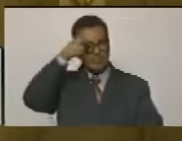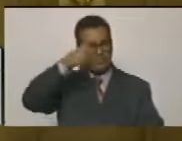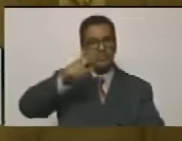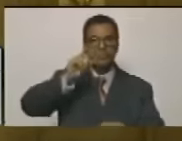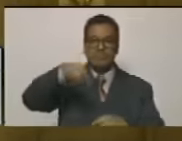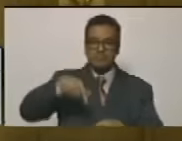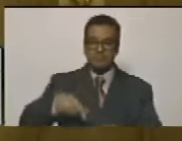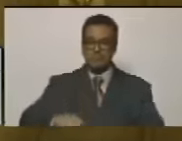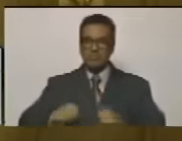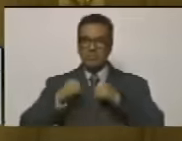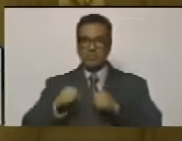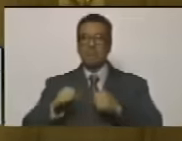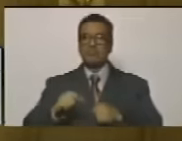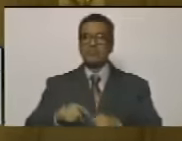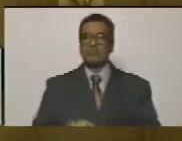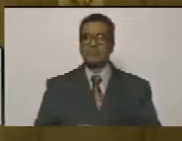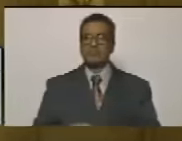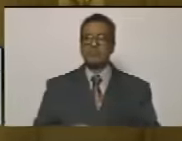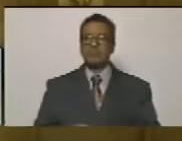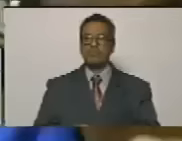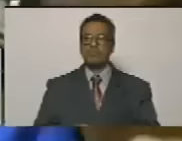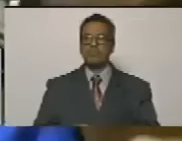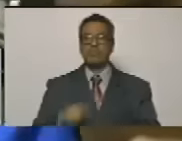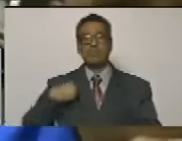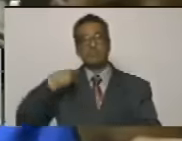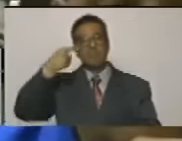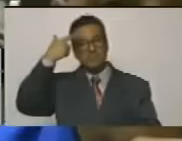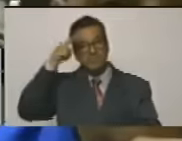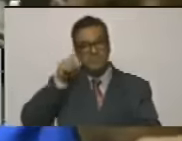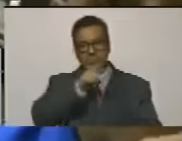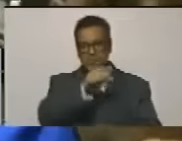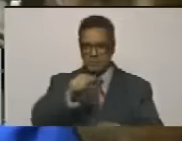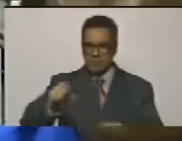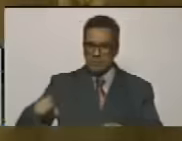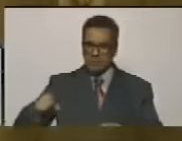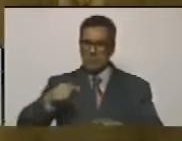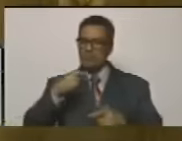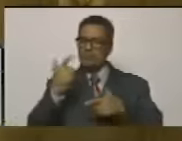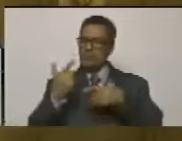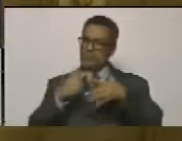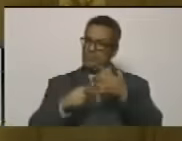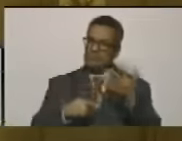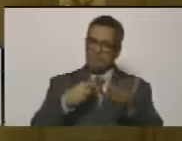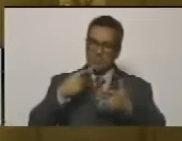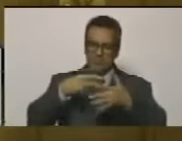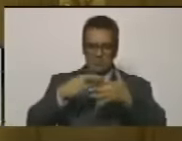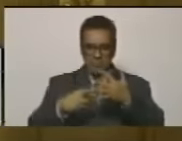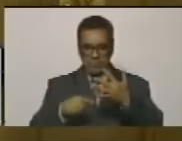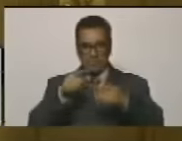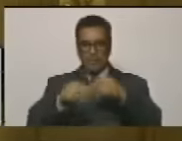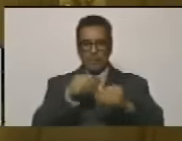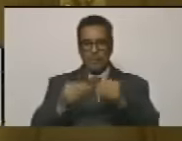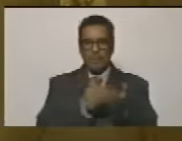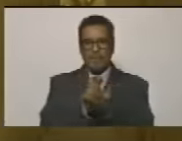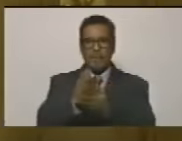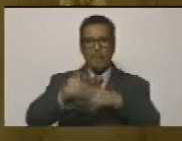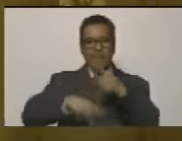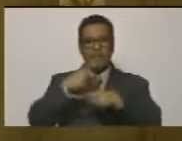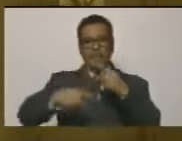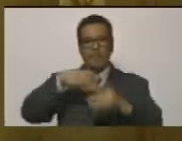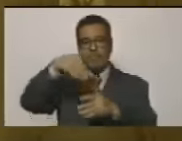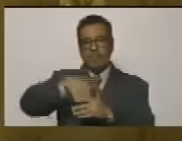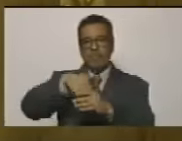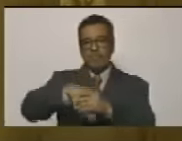además imponernos según ellos cuáles son los parámetros para ir a un proceso